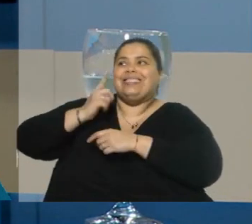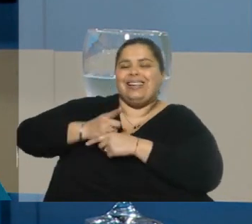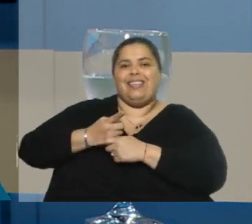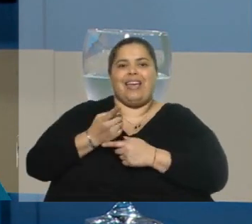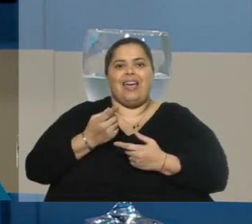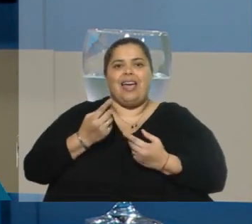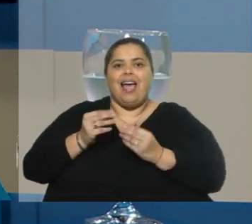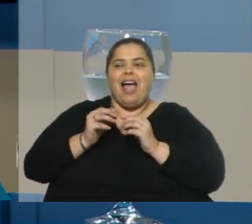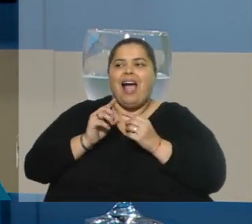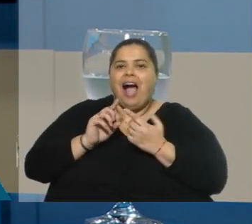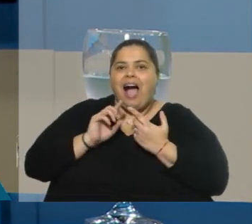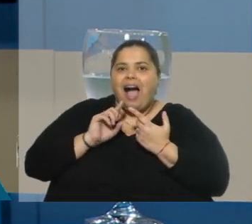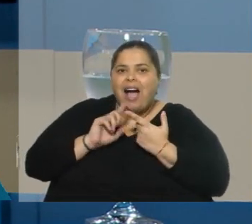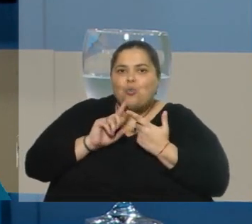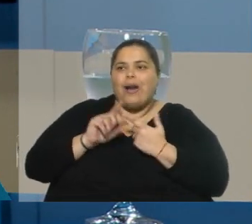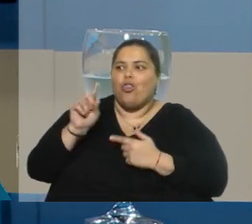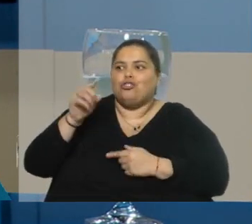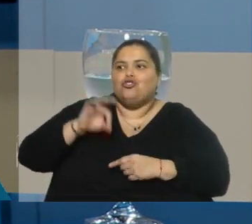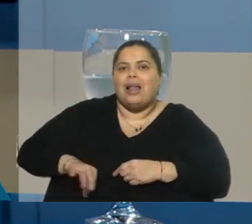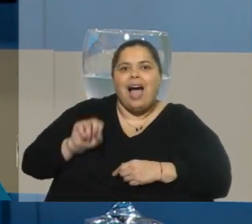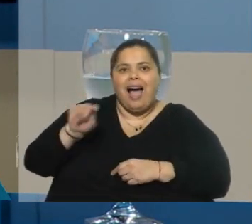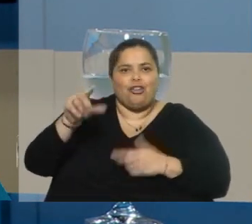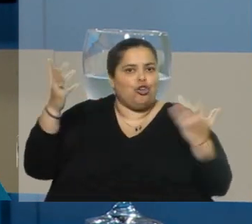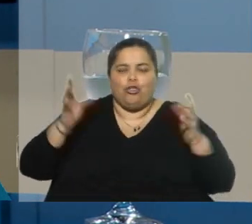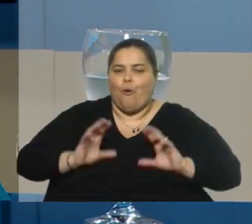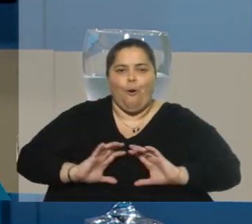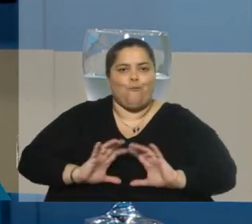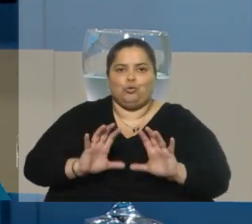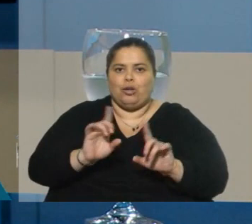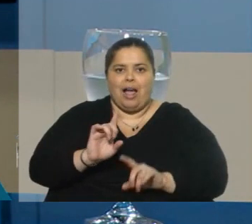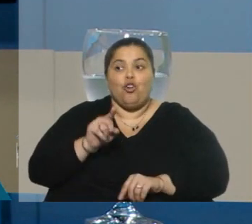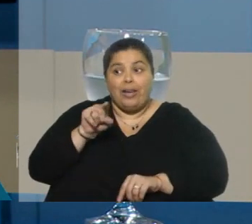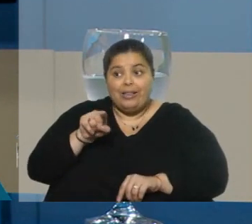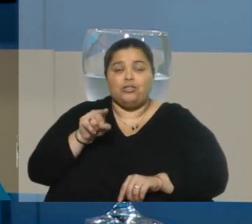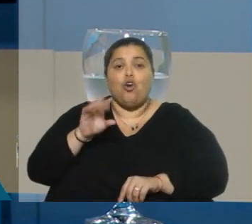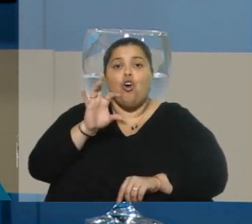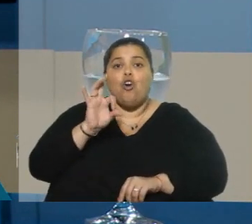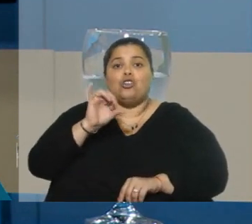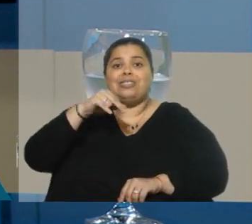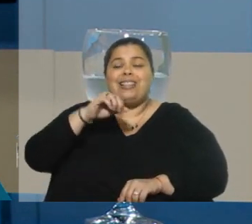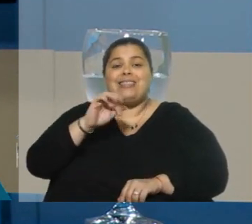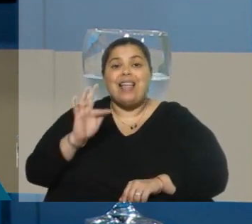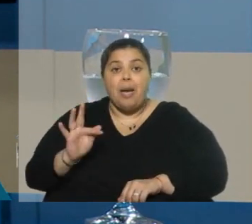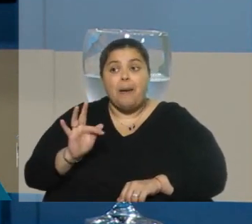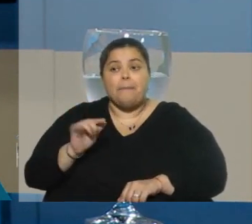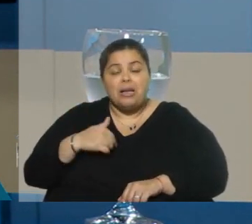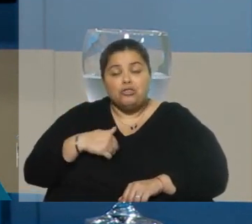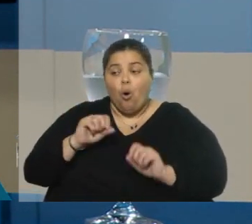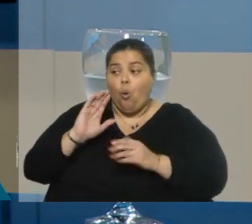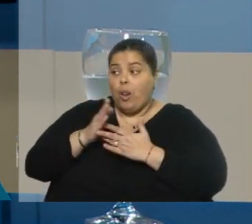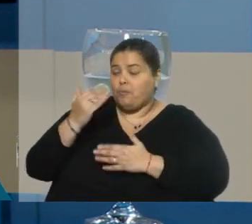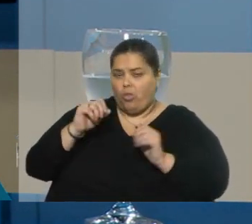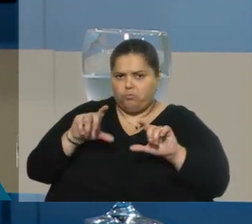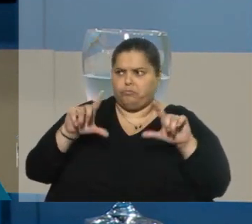en esos acuerdos salariales, porque no es parte de ellos. Y eso es lo que me parece que Sintep, en esta última declaración, que a mí me ha sorprendido mucho,